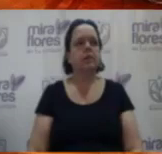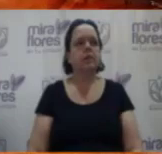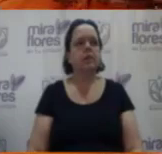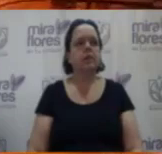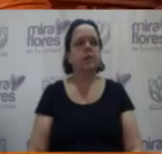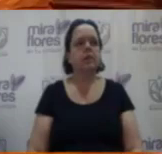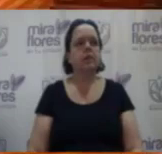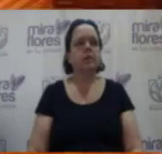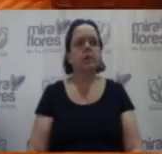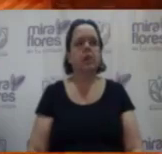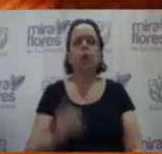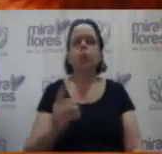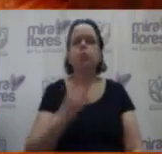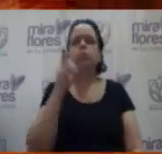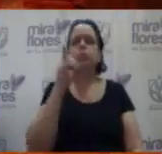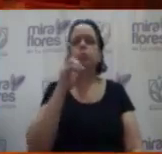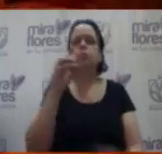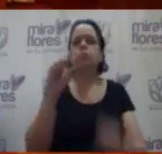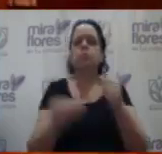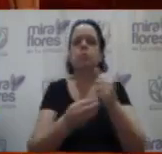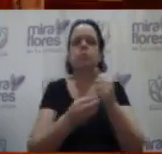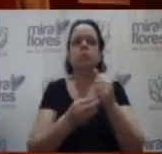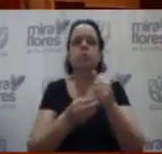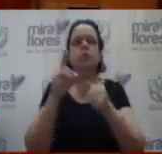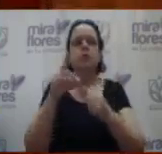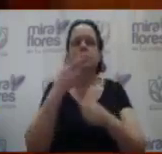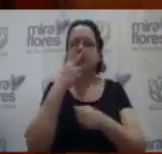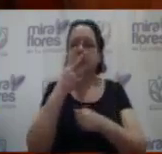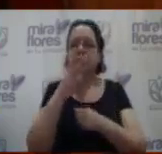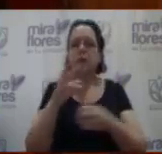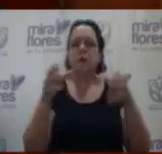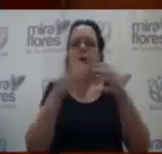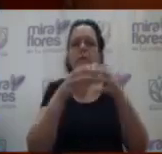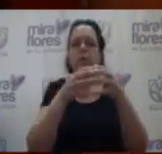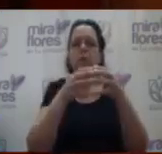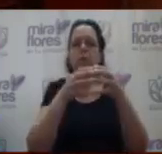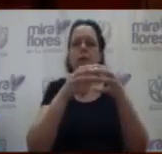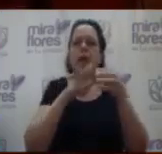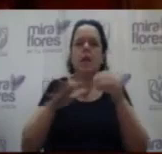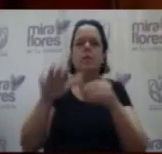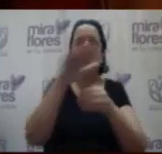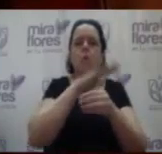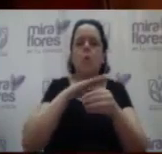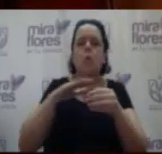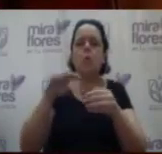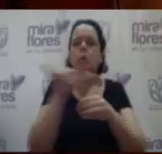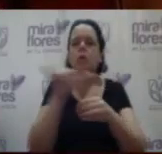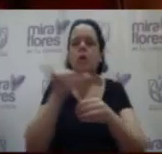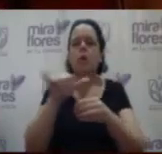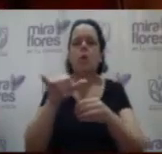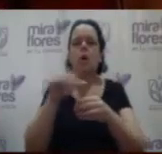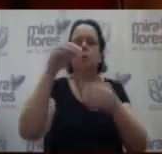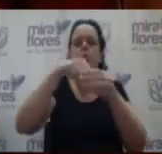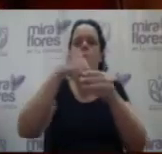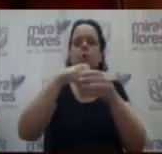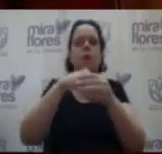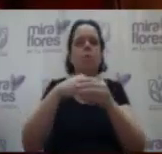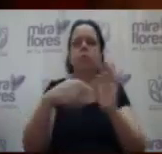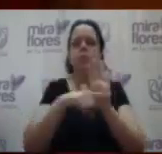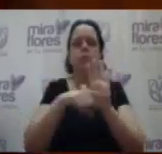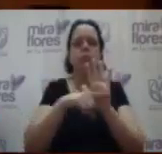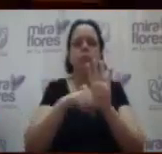No, solo una acotación. Esto se vio en comisión y por unanimidad hicimos un dictamen en negativo. Muchas gracias.